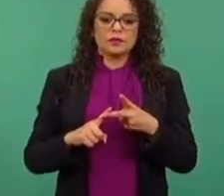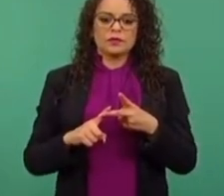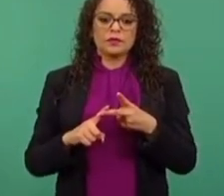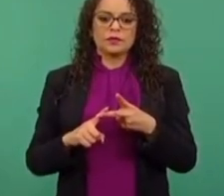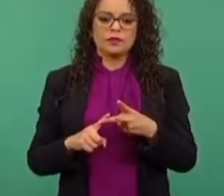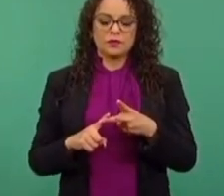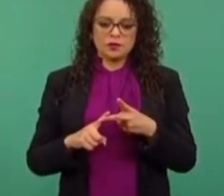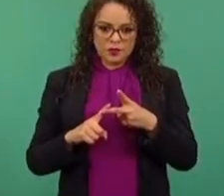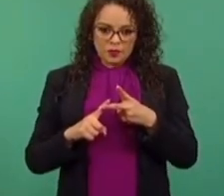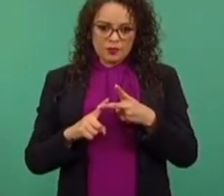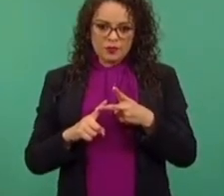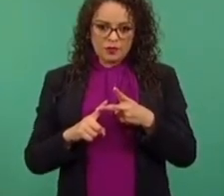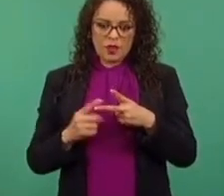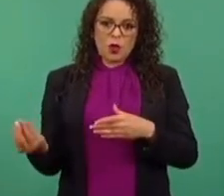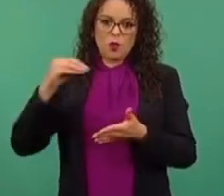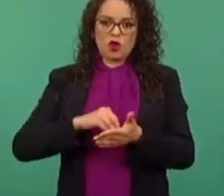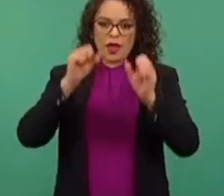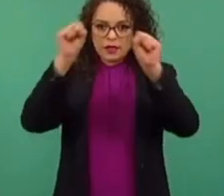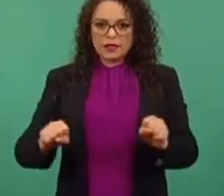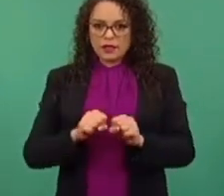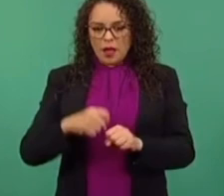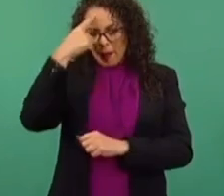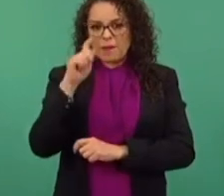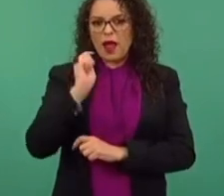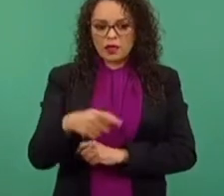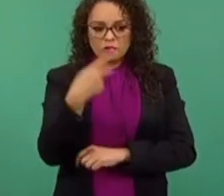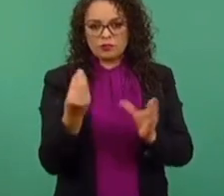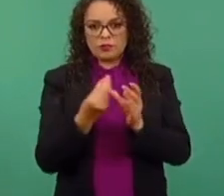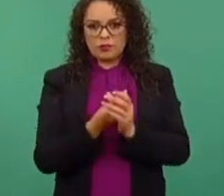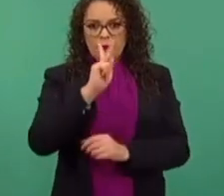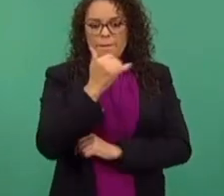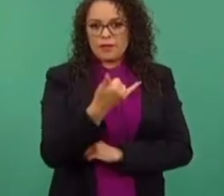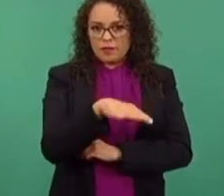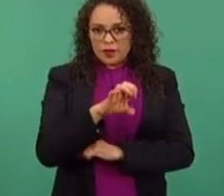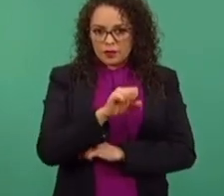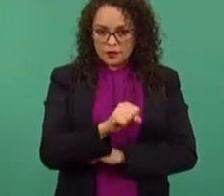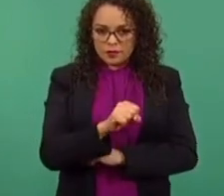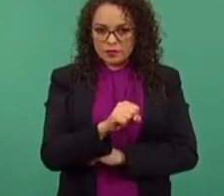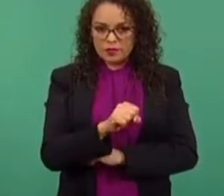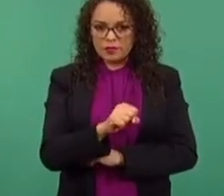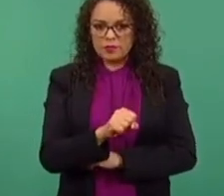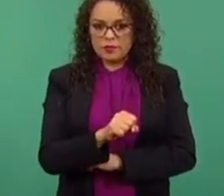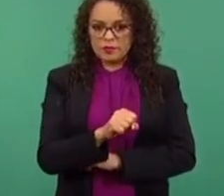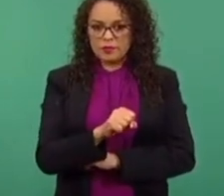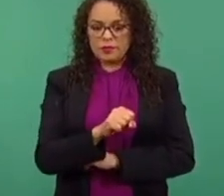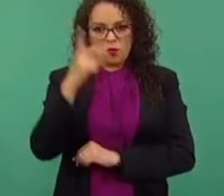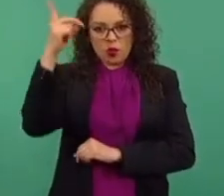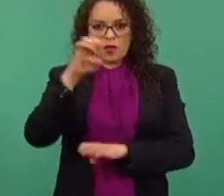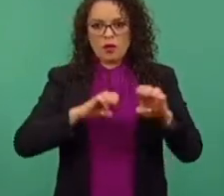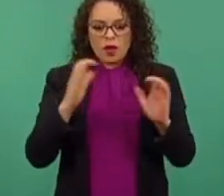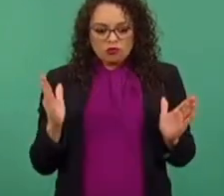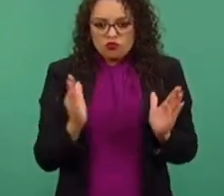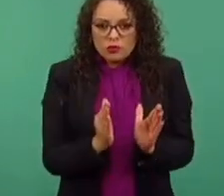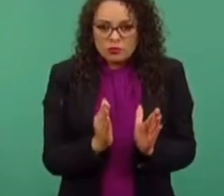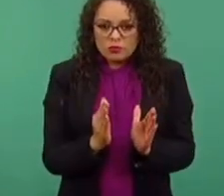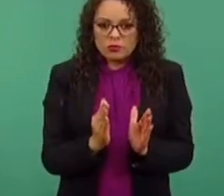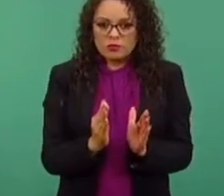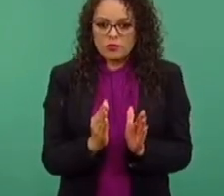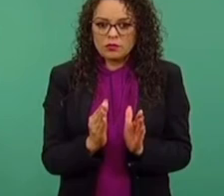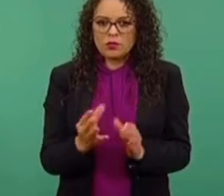para que los pequeños comerciantes, pequeños empresarios, pequeños contribuyentes no tengan que hacer